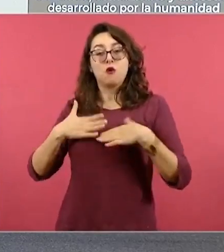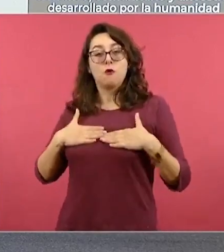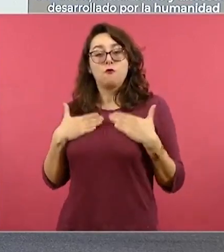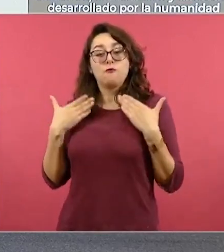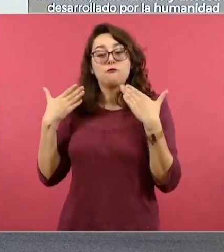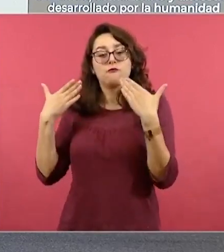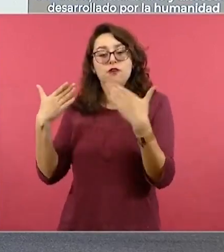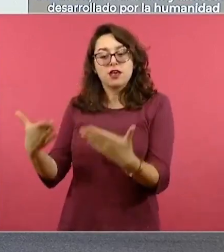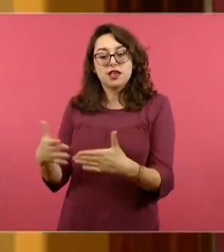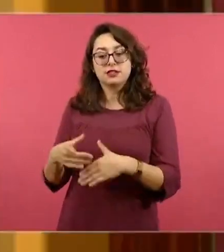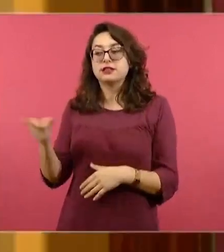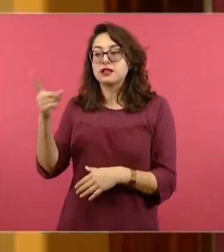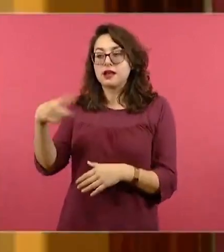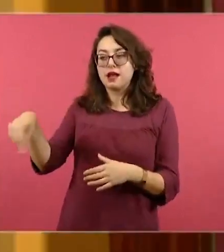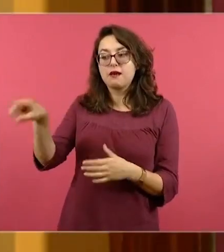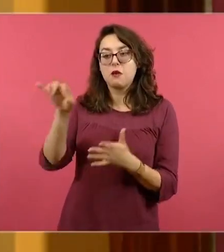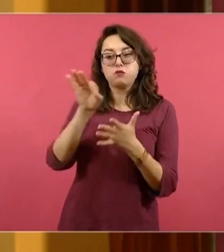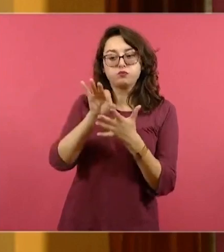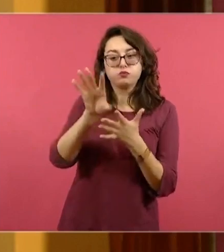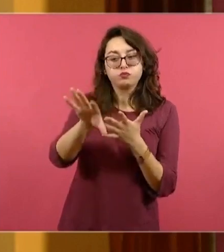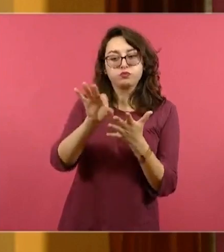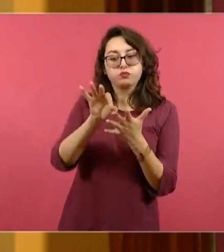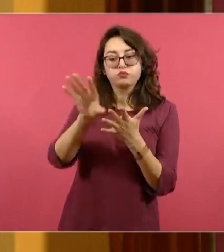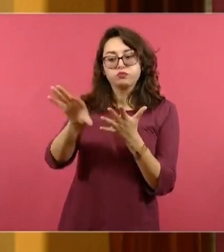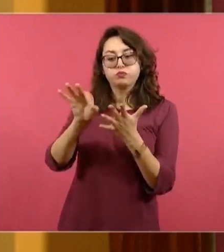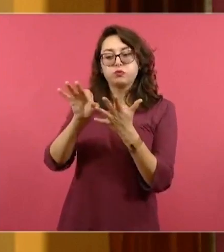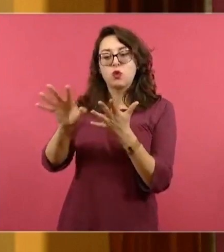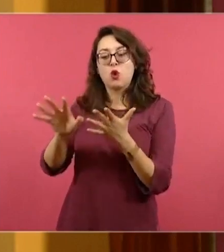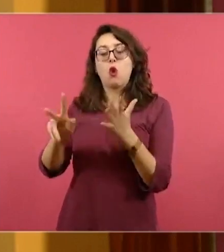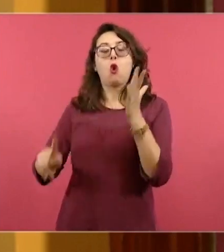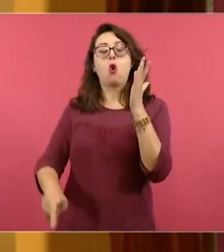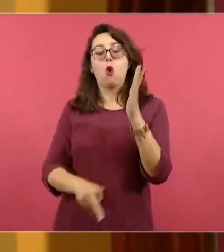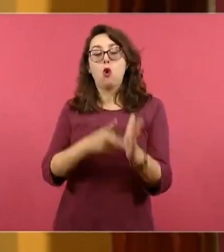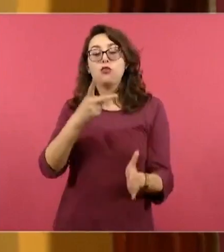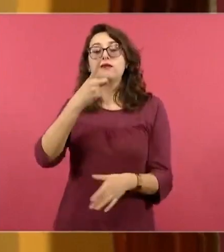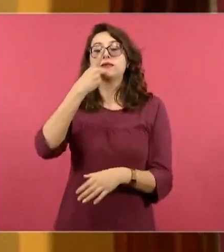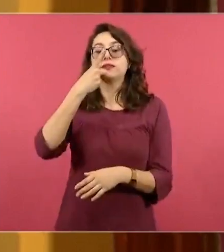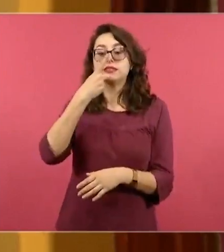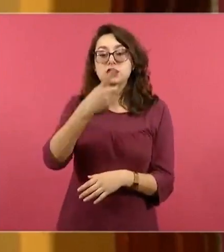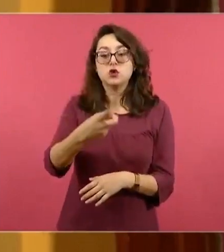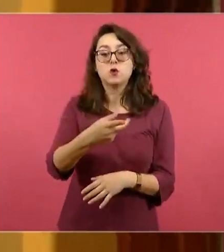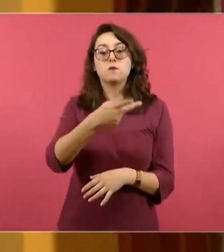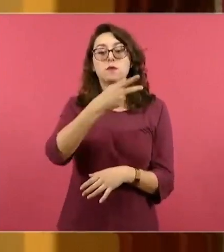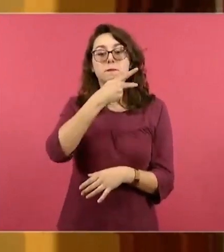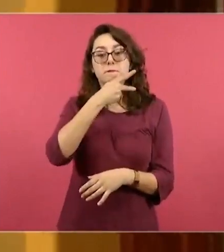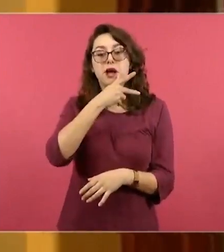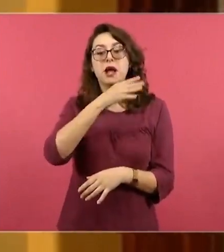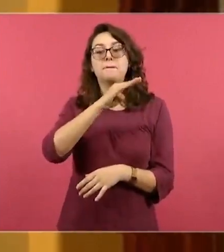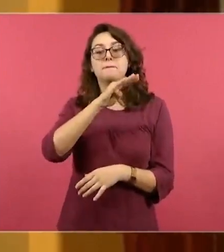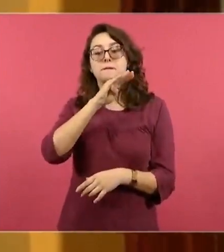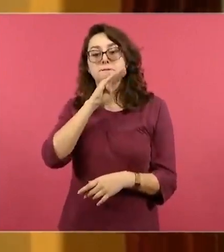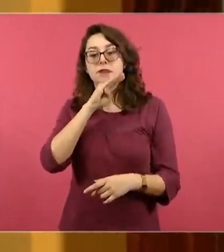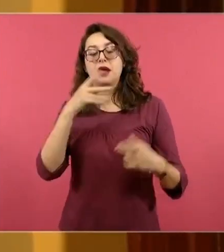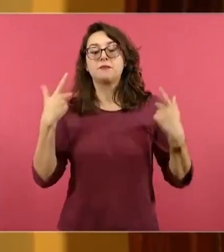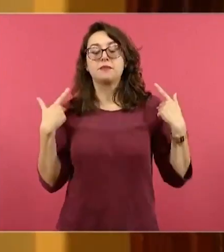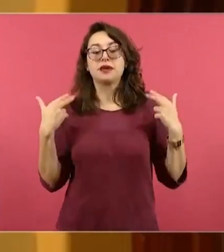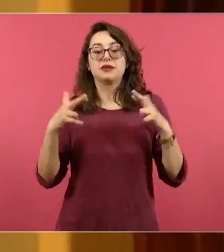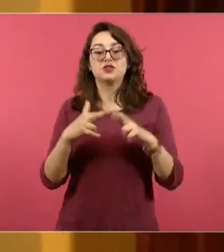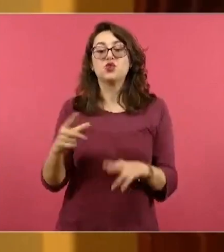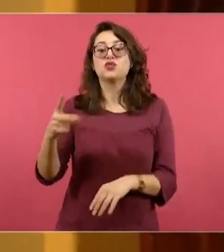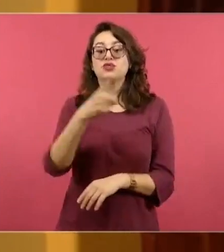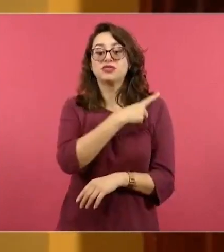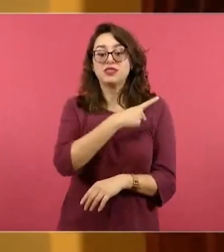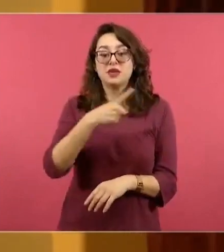madres, maestros, maestros, perdón, maestras y maestros, conozcamos y reconozcamos